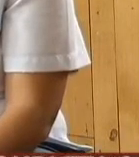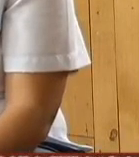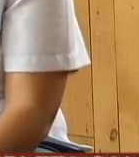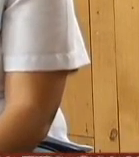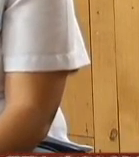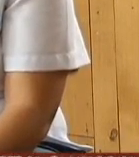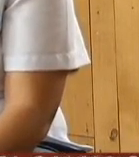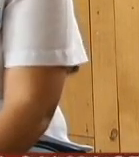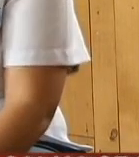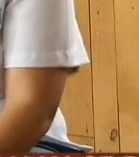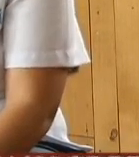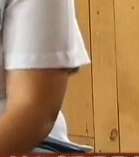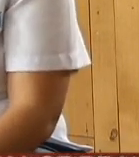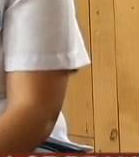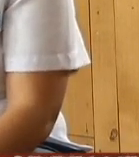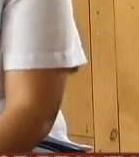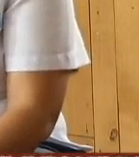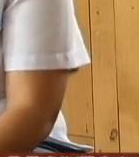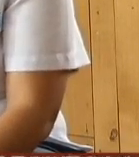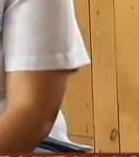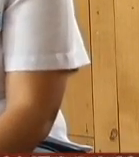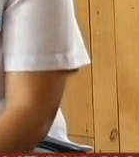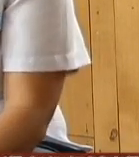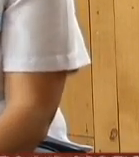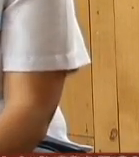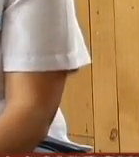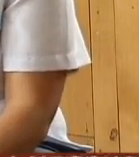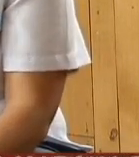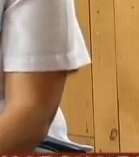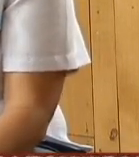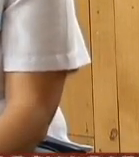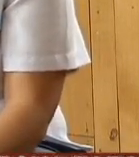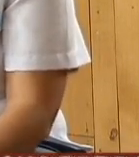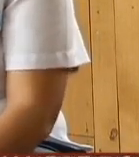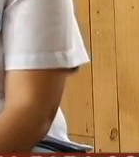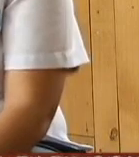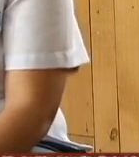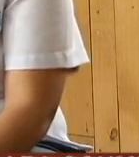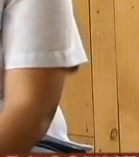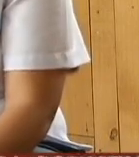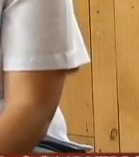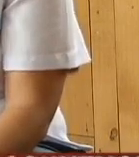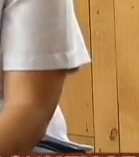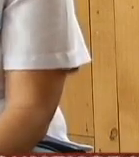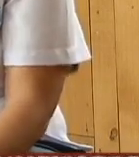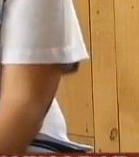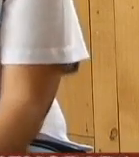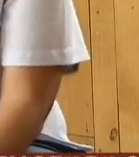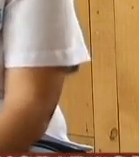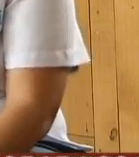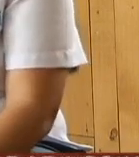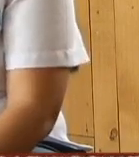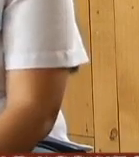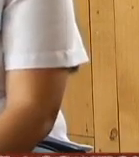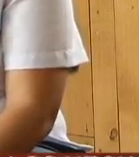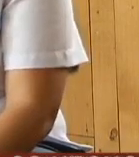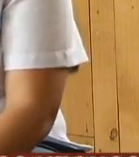mucho la labor altruista y considero que en esta labor me siento plena me siento llena ayudo